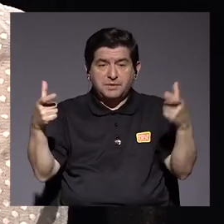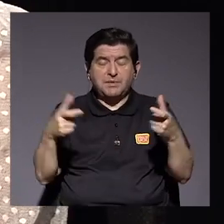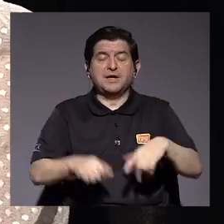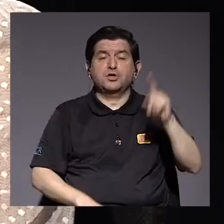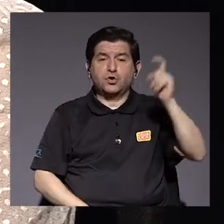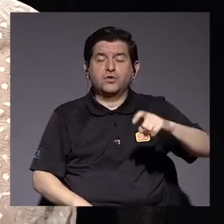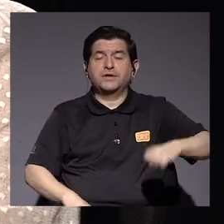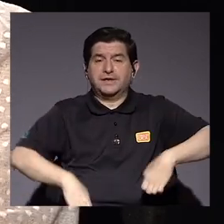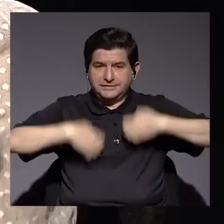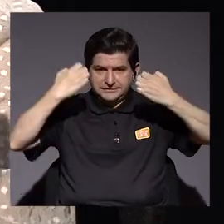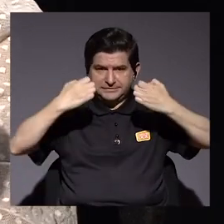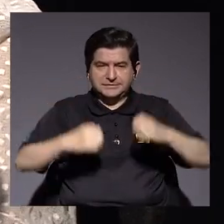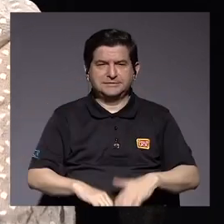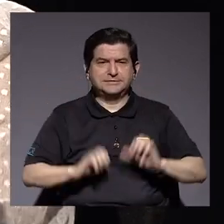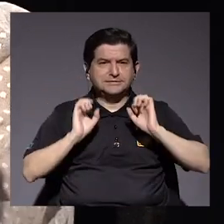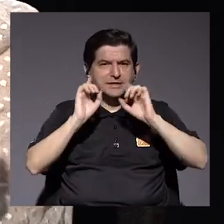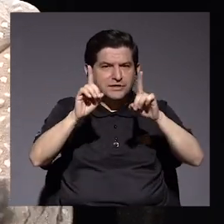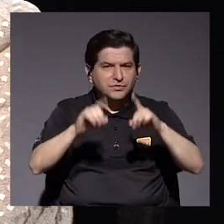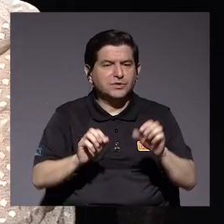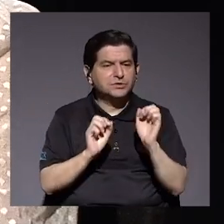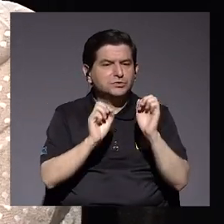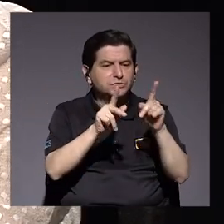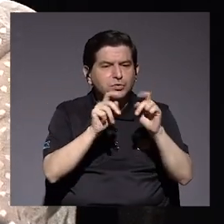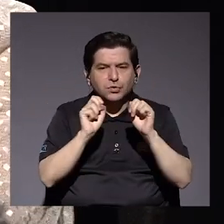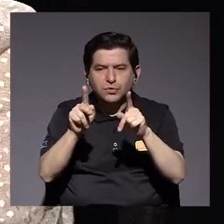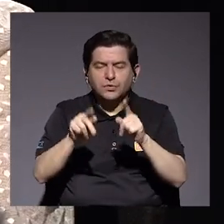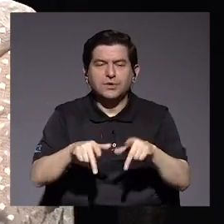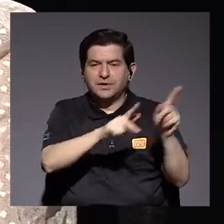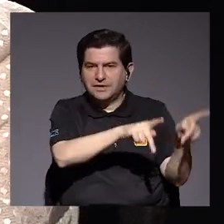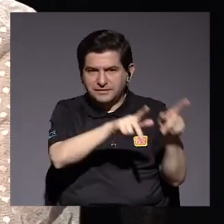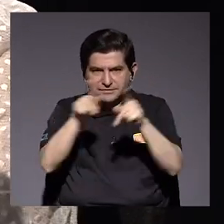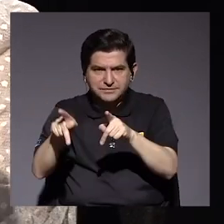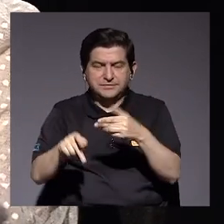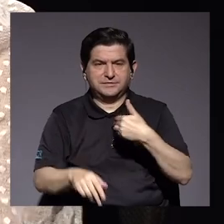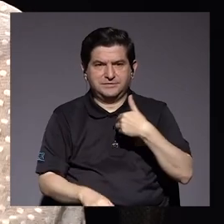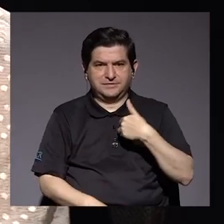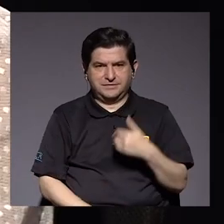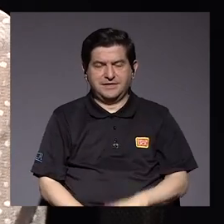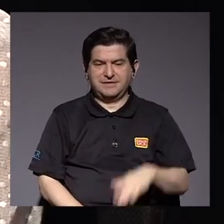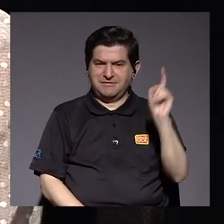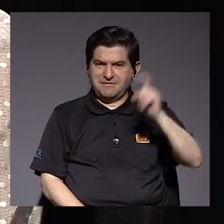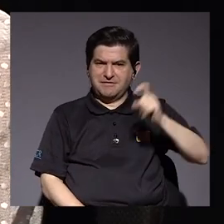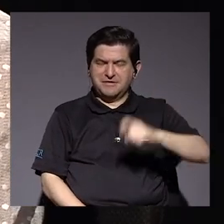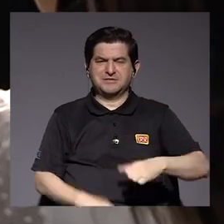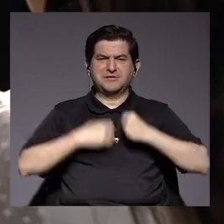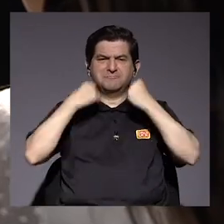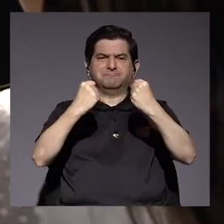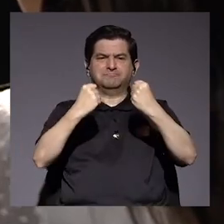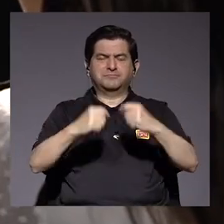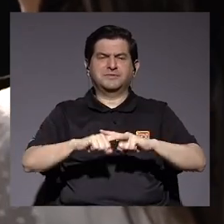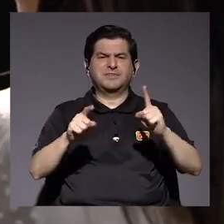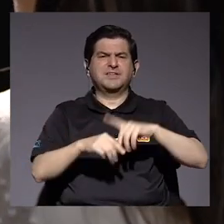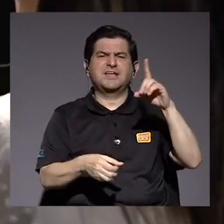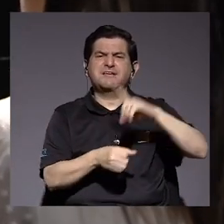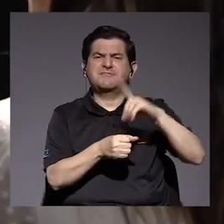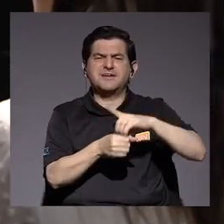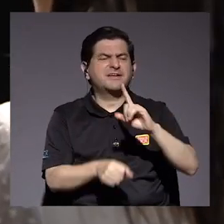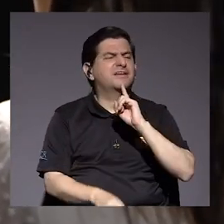donde están las mayores necesidades, para darle la educación y las oportunidades a esa gente que tiene las necesidades más fuertes. Varios